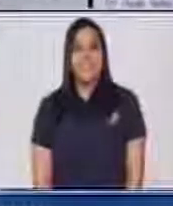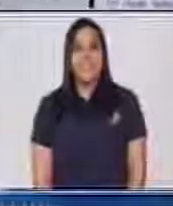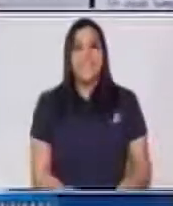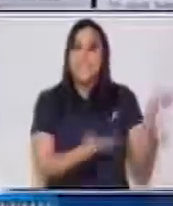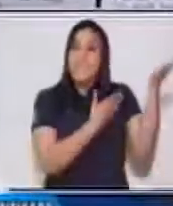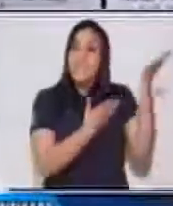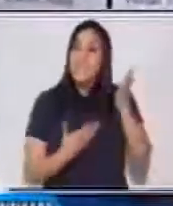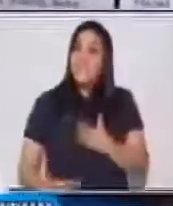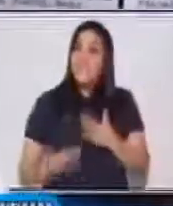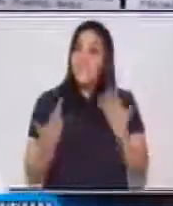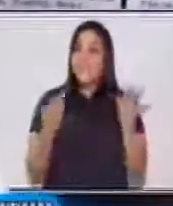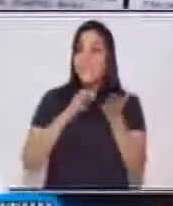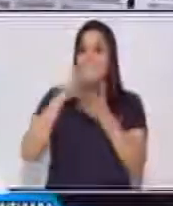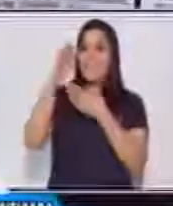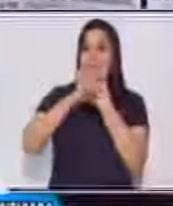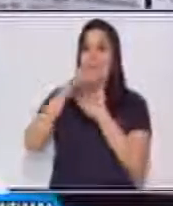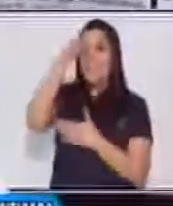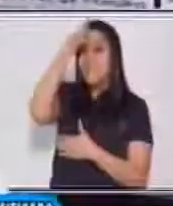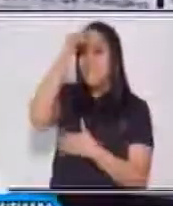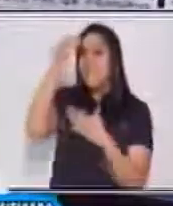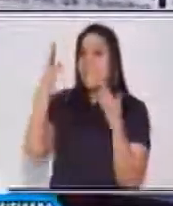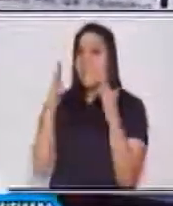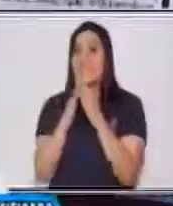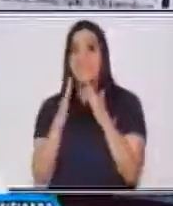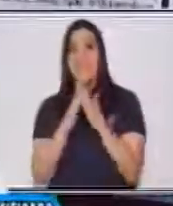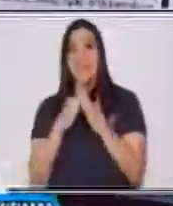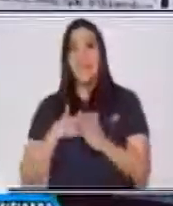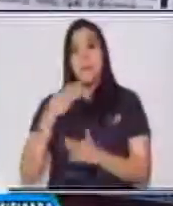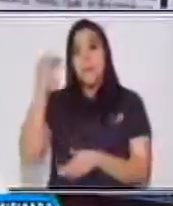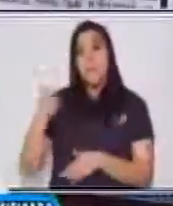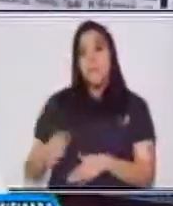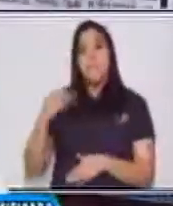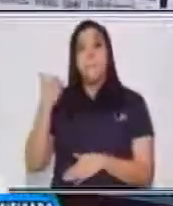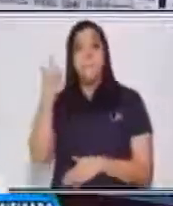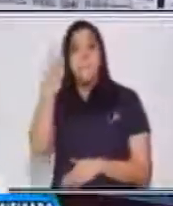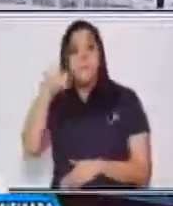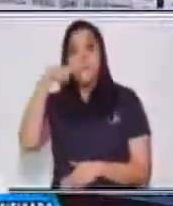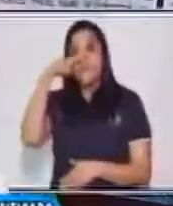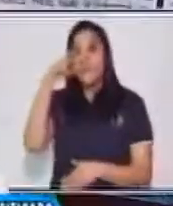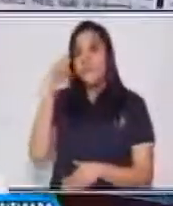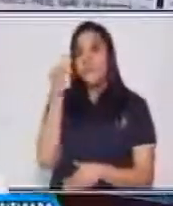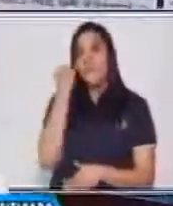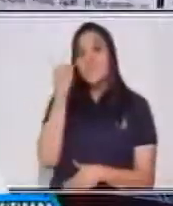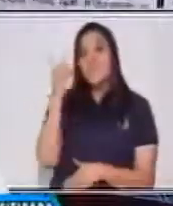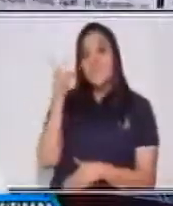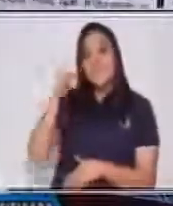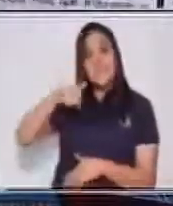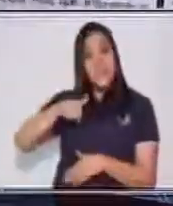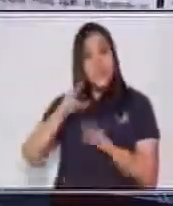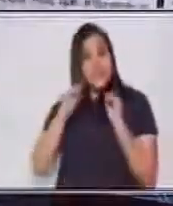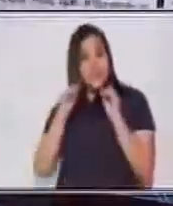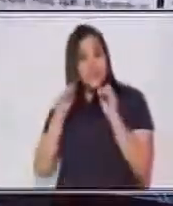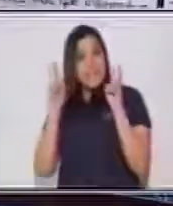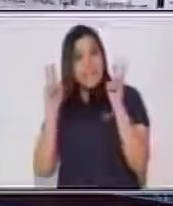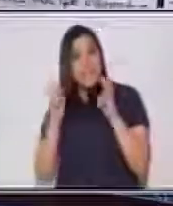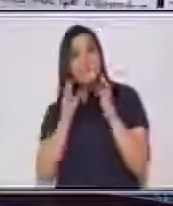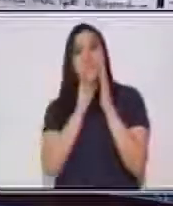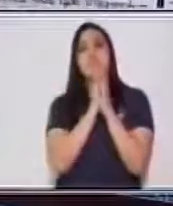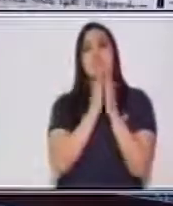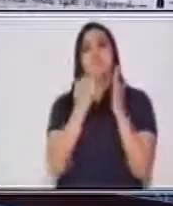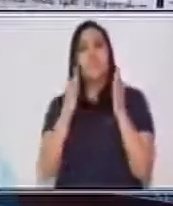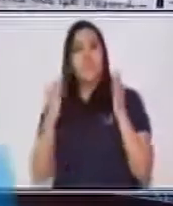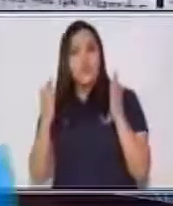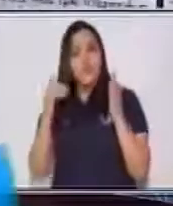Bienvenidos a este espacio educativo Aprendo en Casa. Soy Astrid López y en esta oportunidad desarrollaré el tema del trifoliar